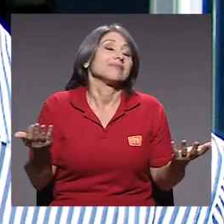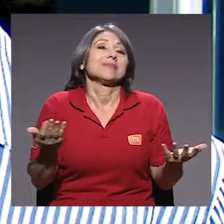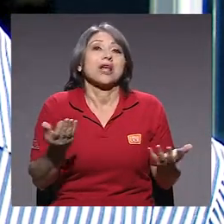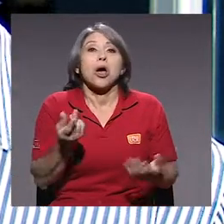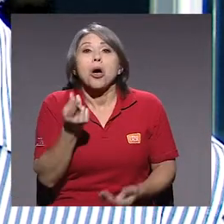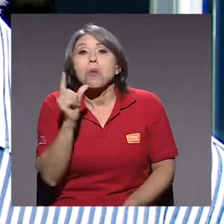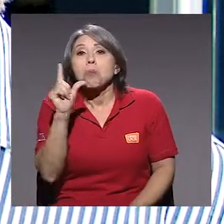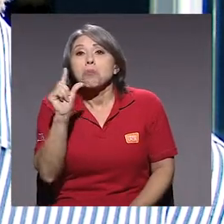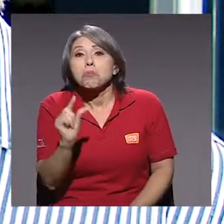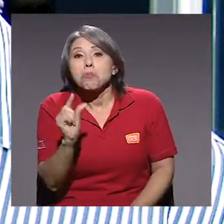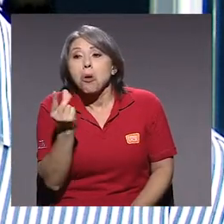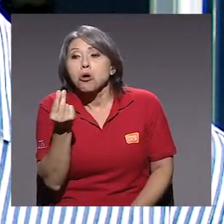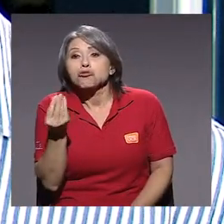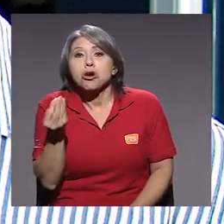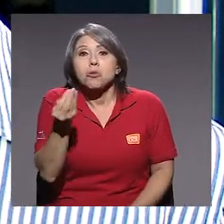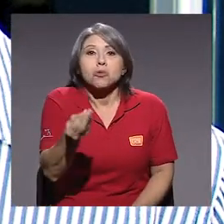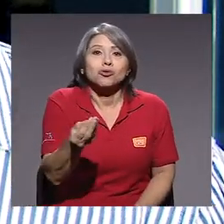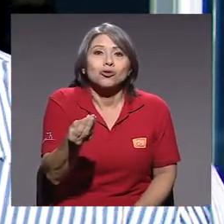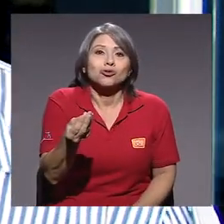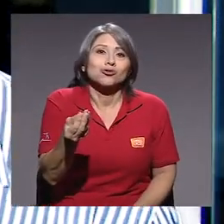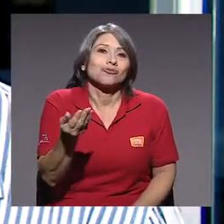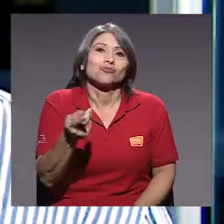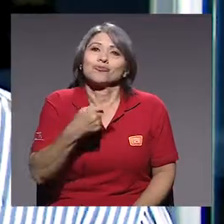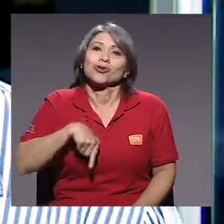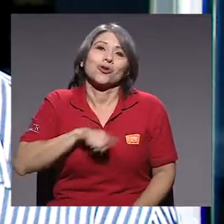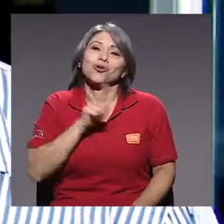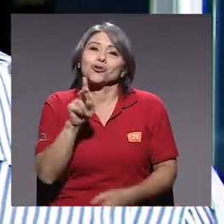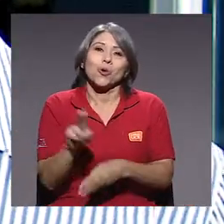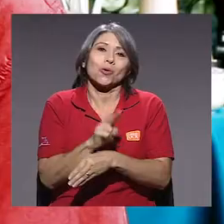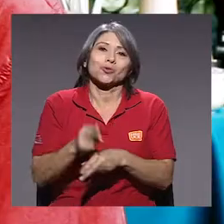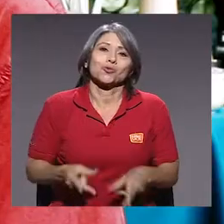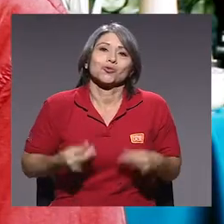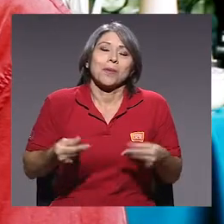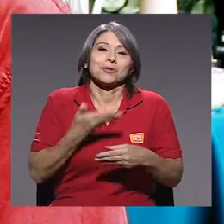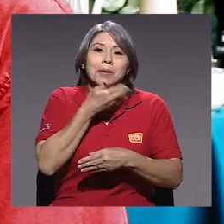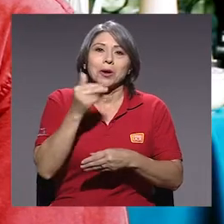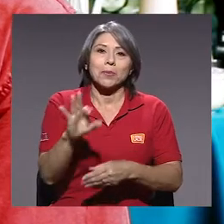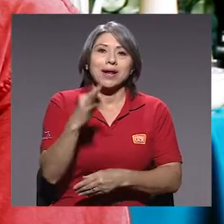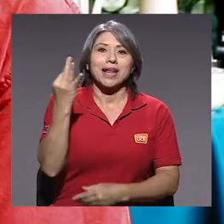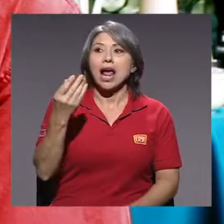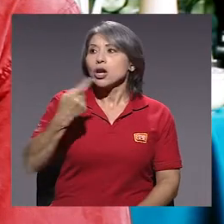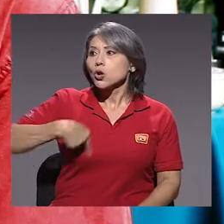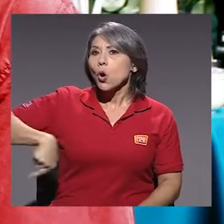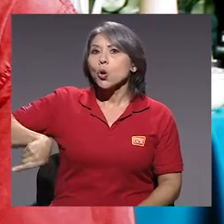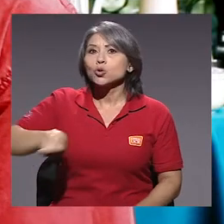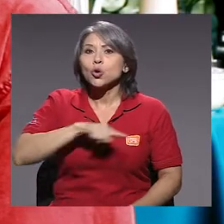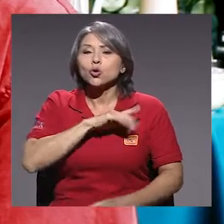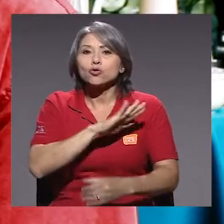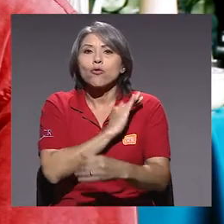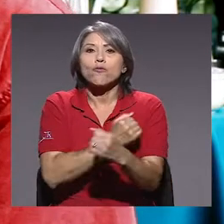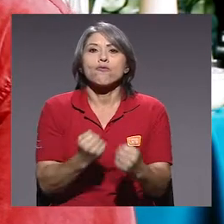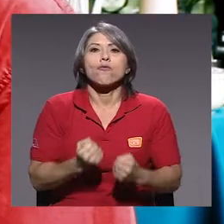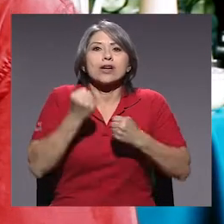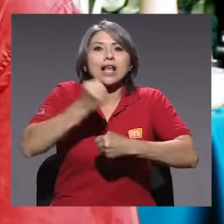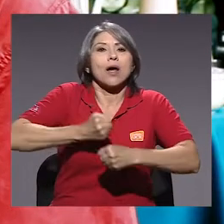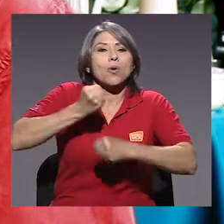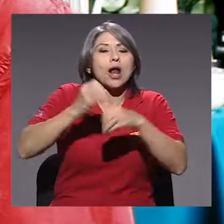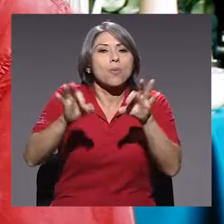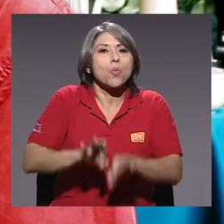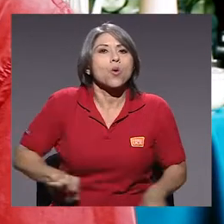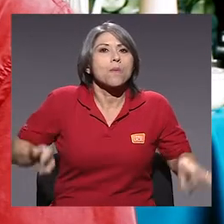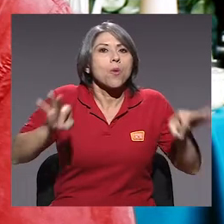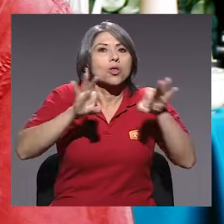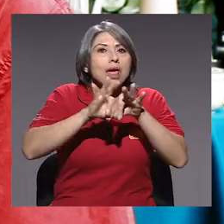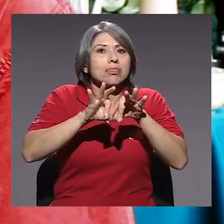Entonces, los pocos recursos que hay, no los gastamos de la mejor manera. Somos una fuerza laboral muy importante. No sé el